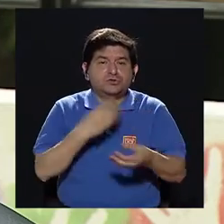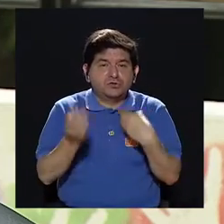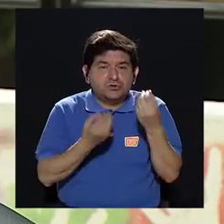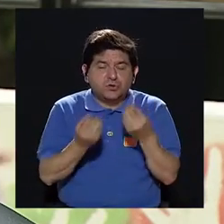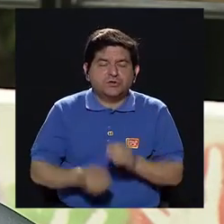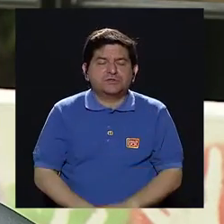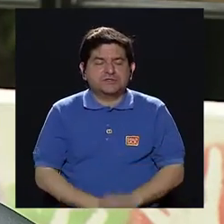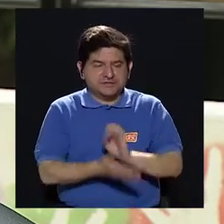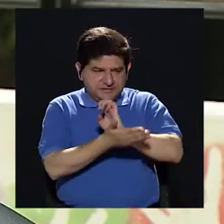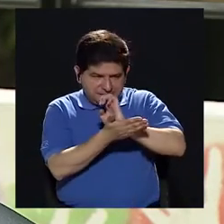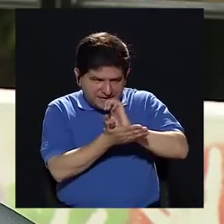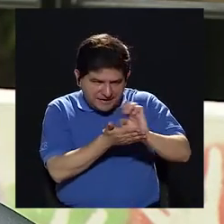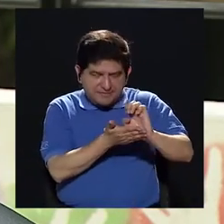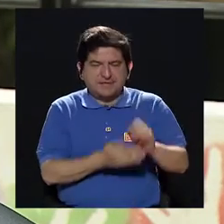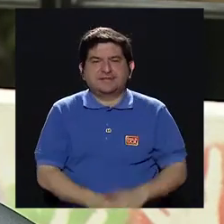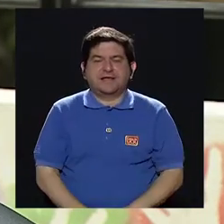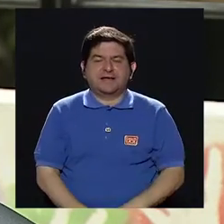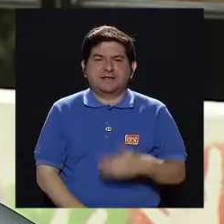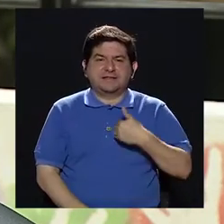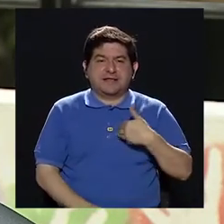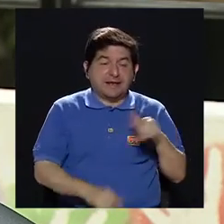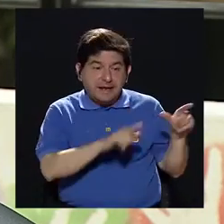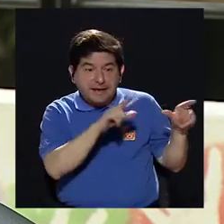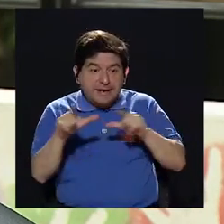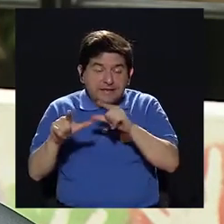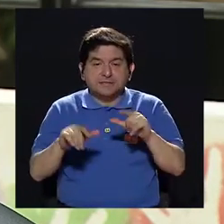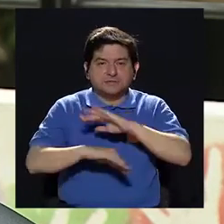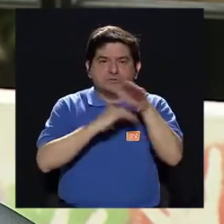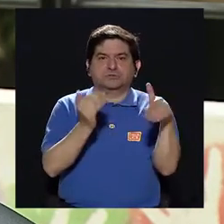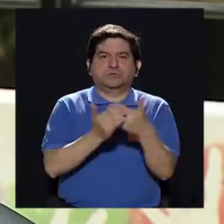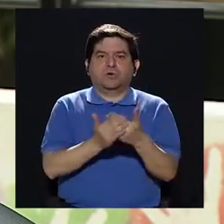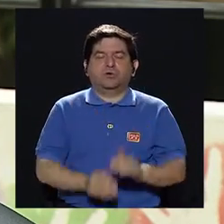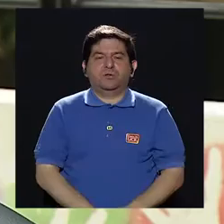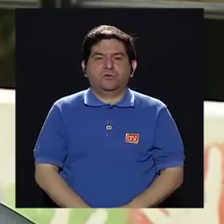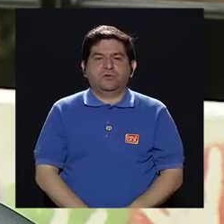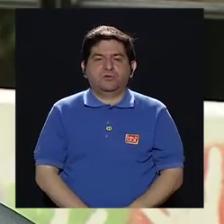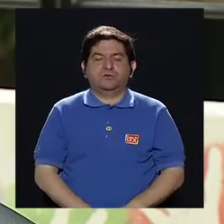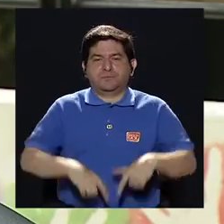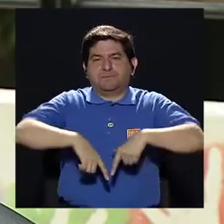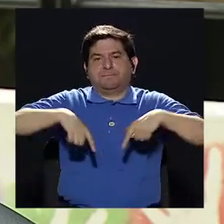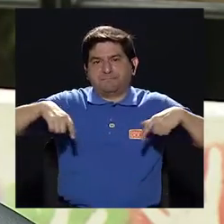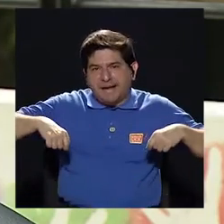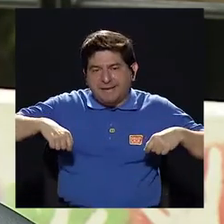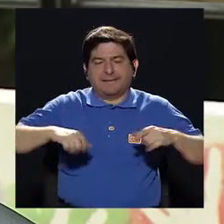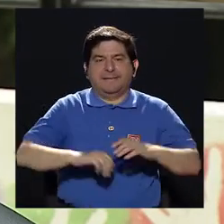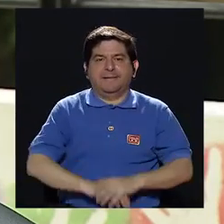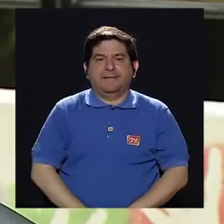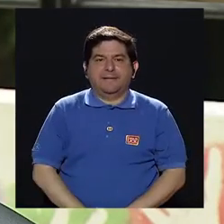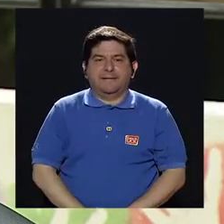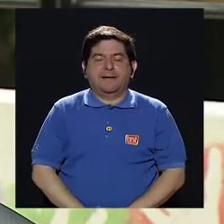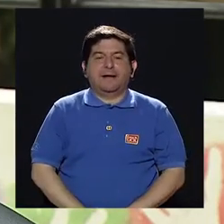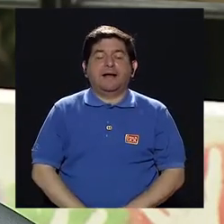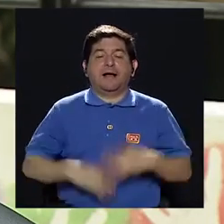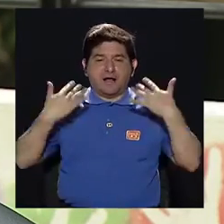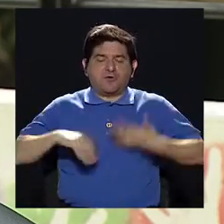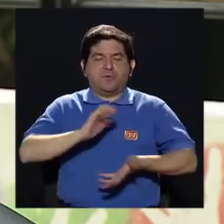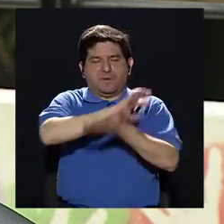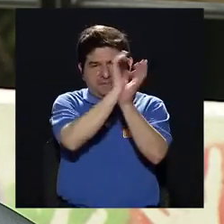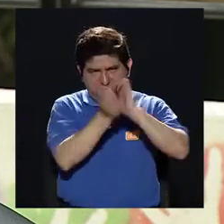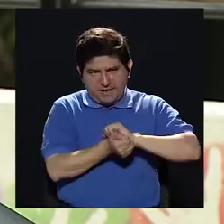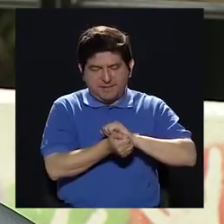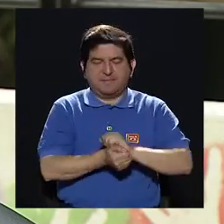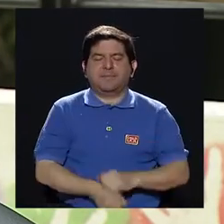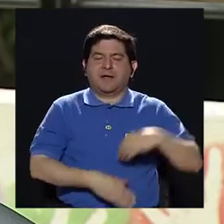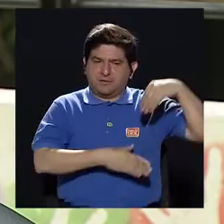es prevenir, ¿verdad?, andar como listos, desgraciadamente, con pañal, con un cambio de ropa